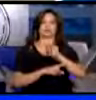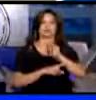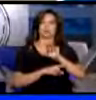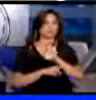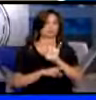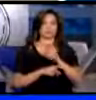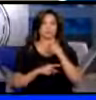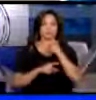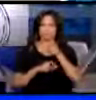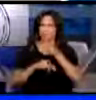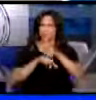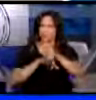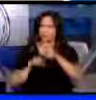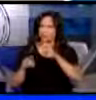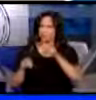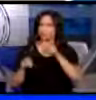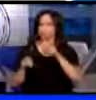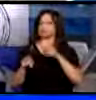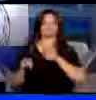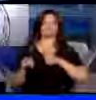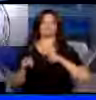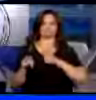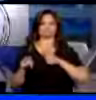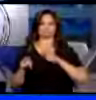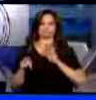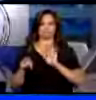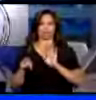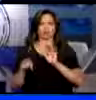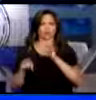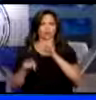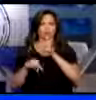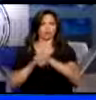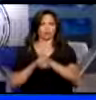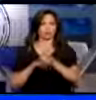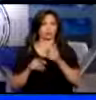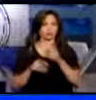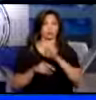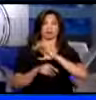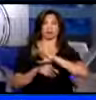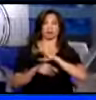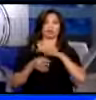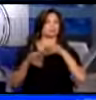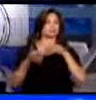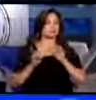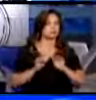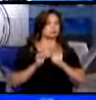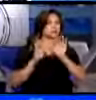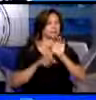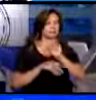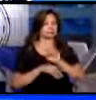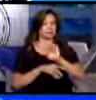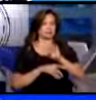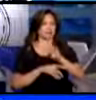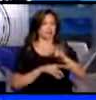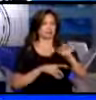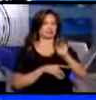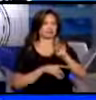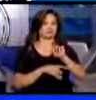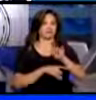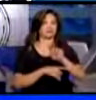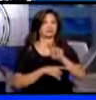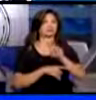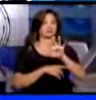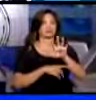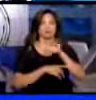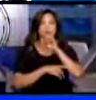a quien vinculaban a este lamentable hecho. Hay que señalar que las autoridades no han aclarado si Edi Félix García de 25